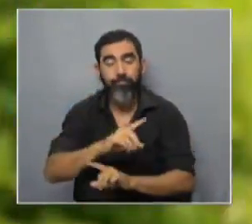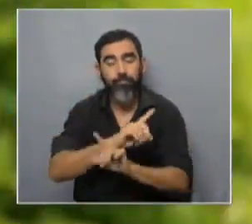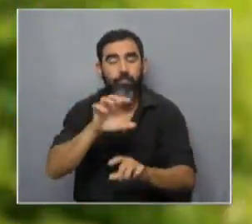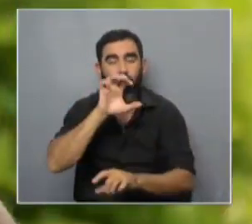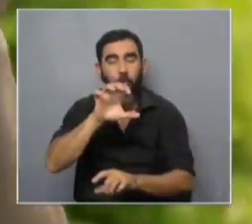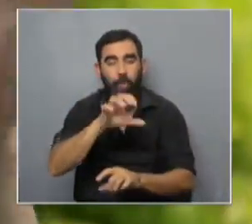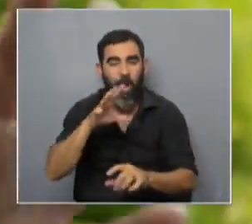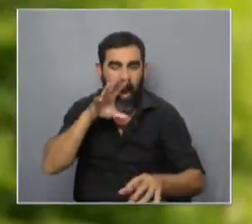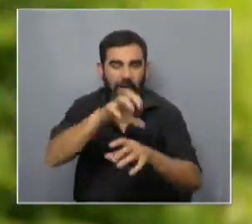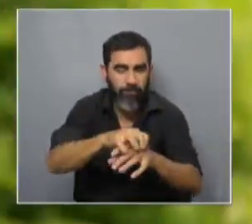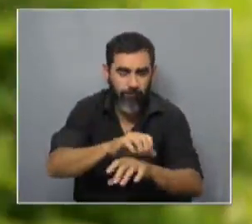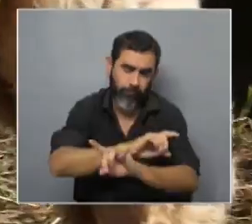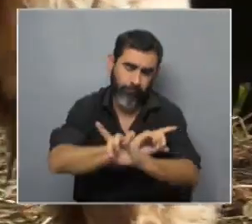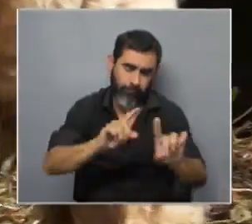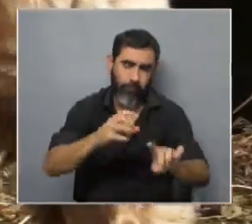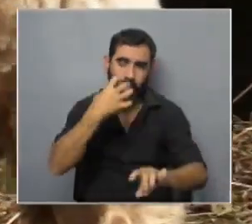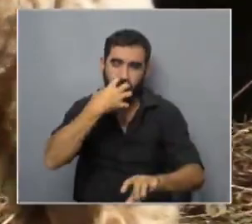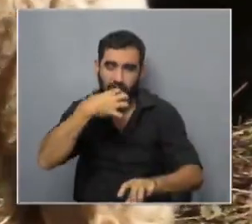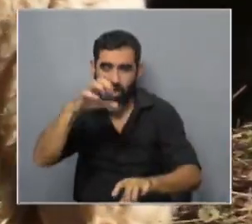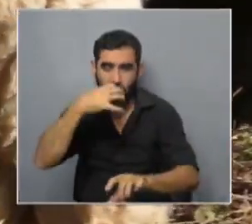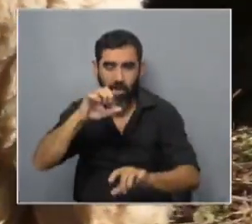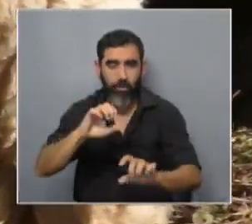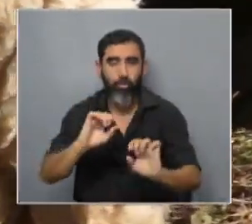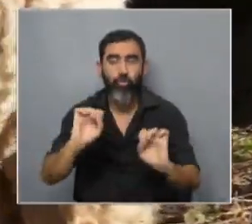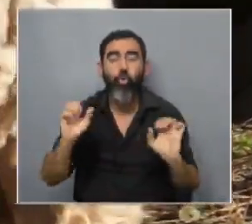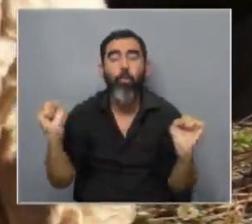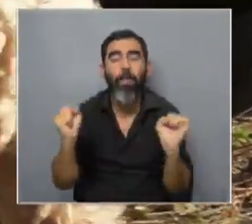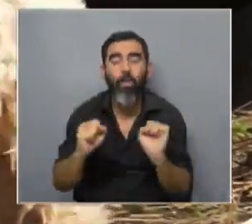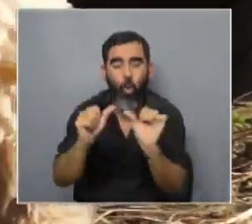perros que vayan y ataquen al depredador actúan por intimidación